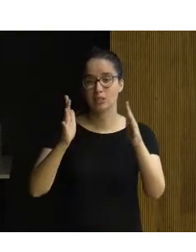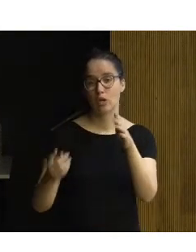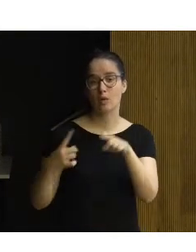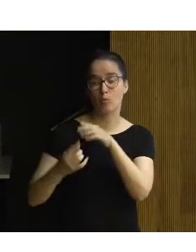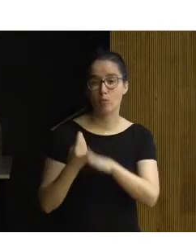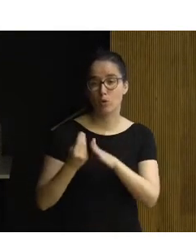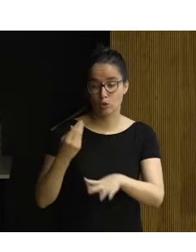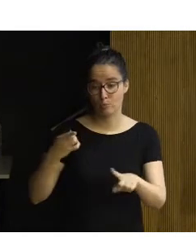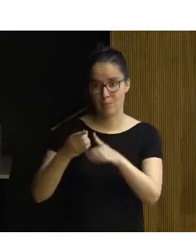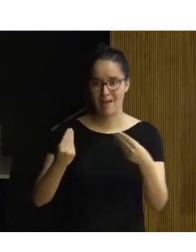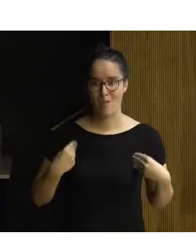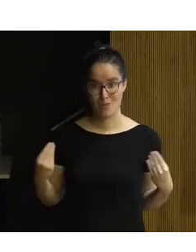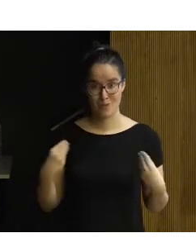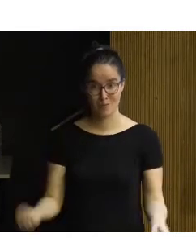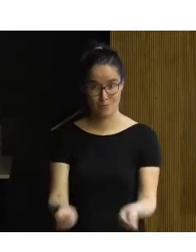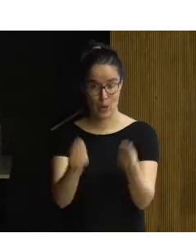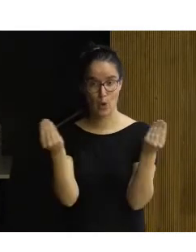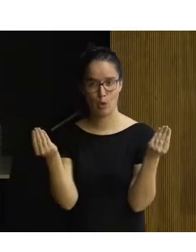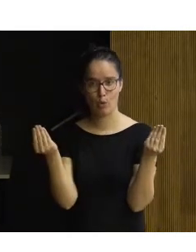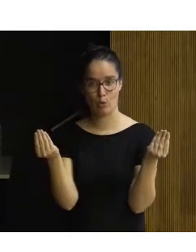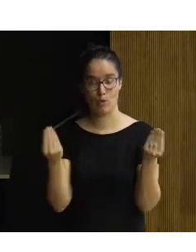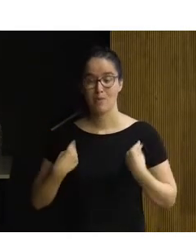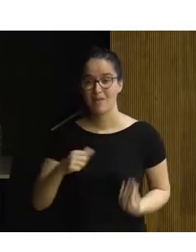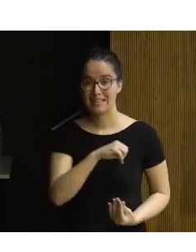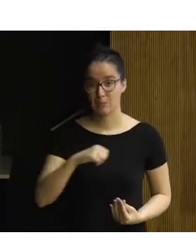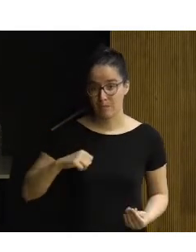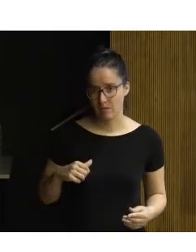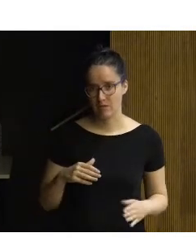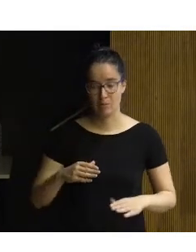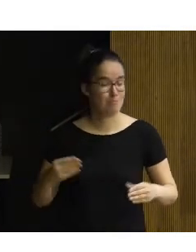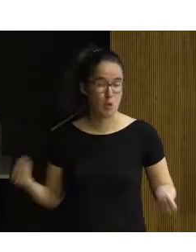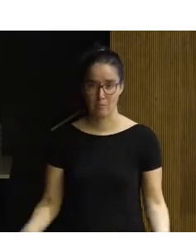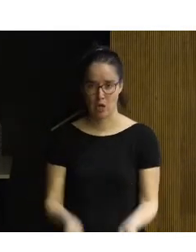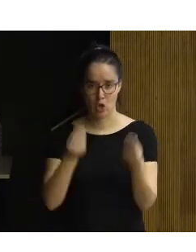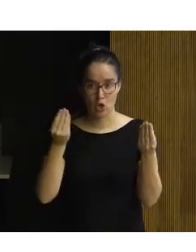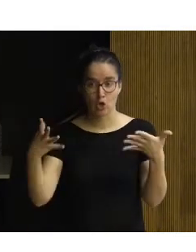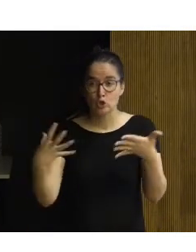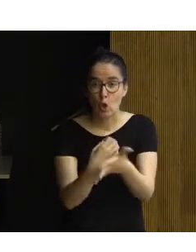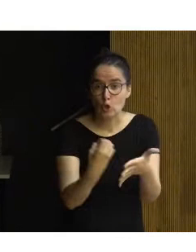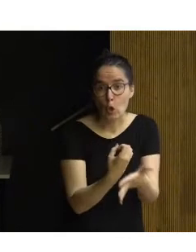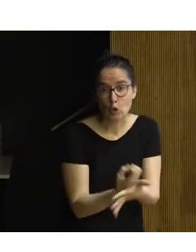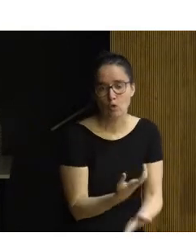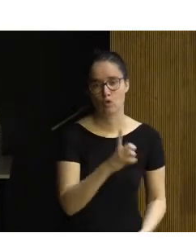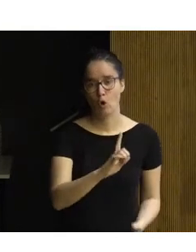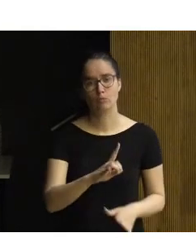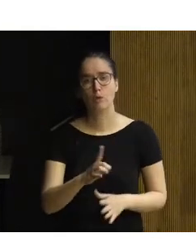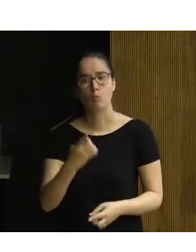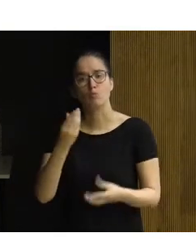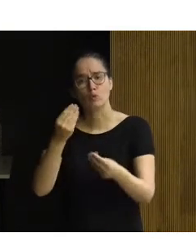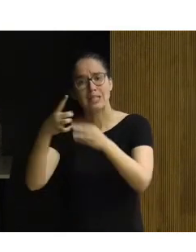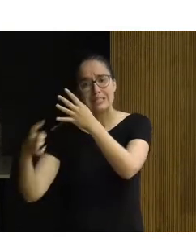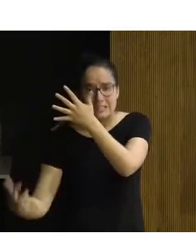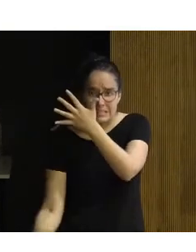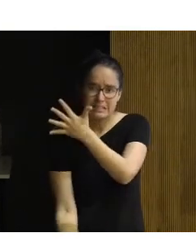para poder vivir en una vida independiente lo mejor posible. Claro, en todo, todo no, pero en muchísimas cosas